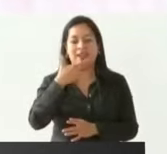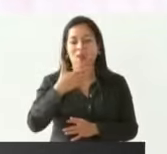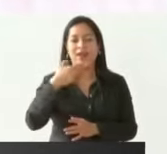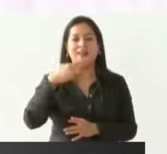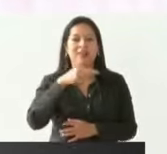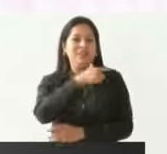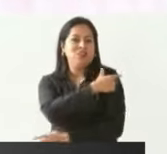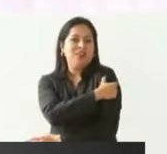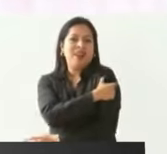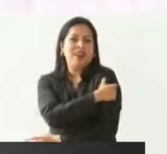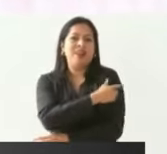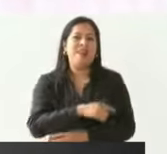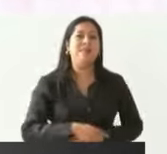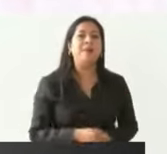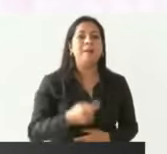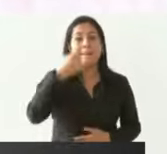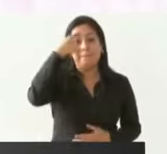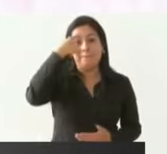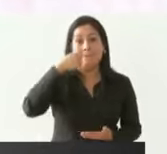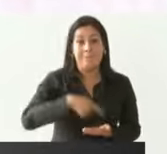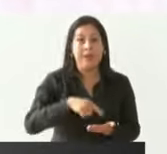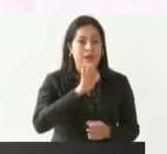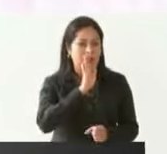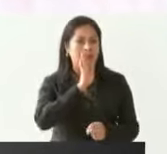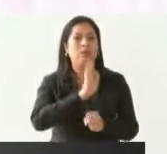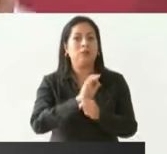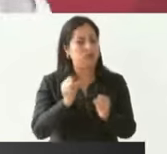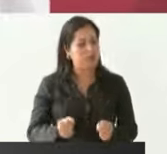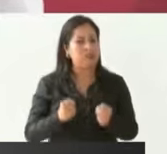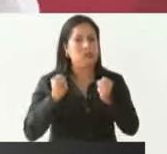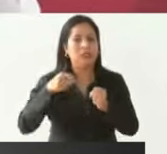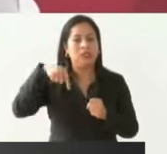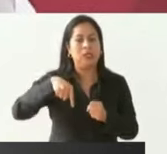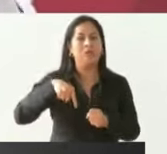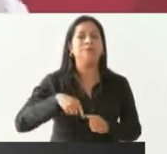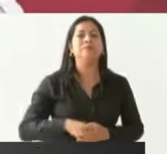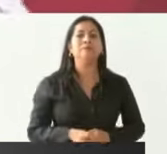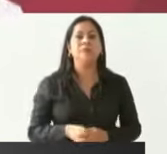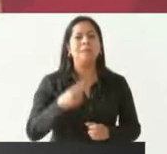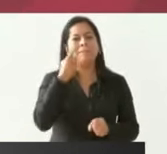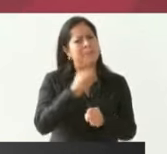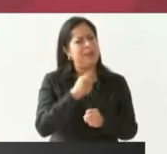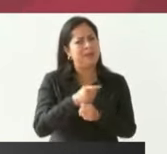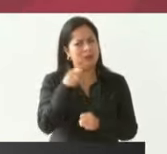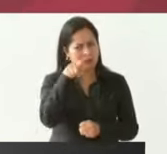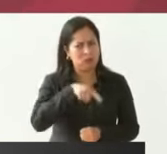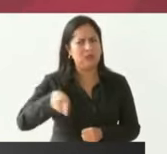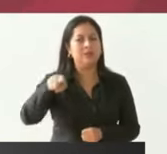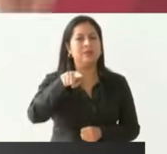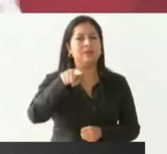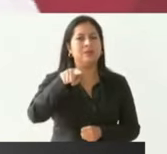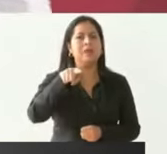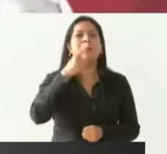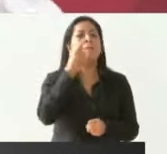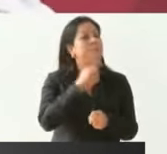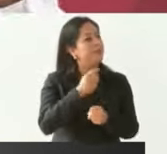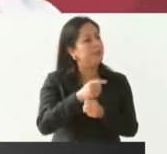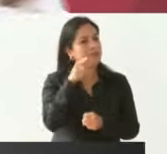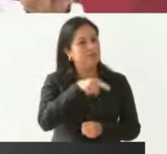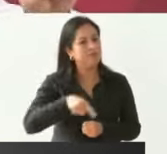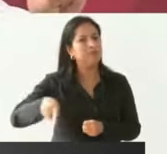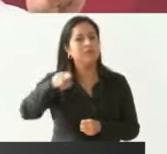para la protección la seguridad primero de ustedes primero